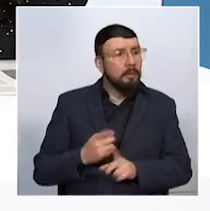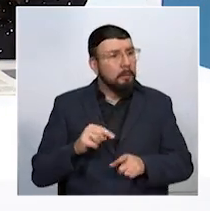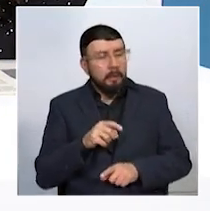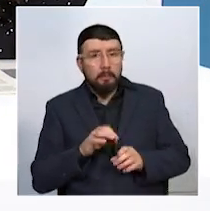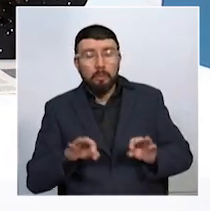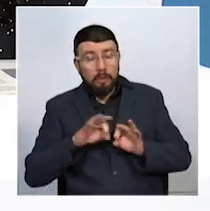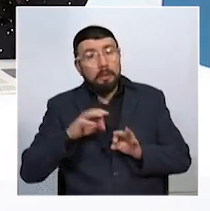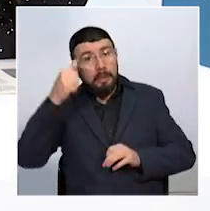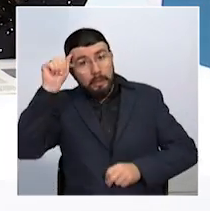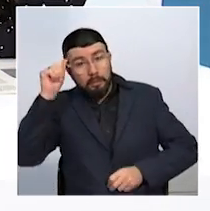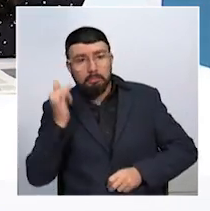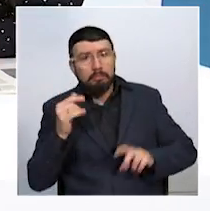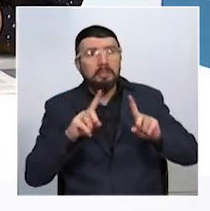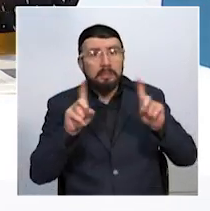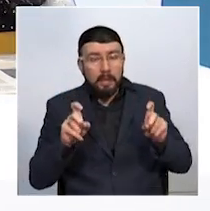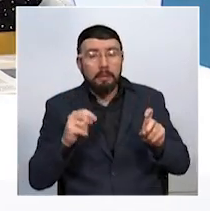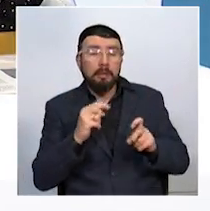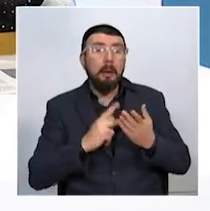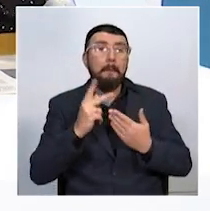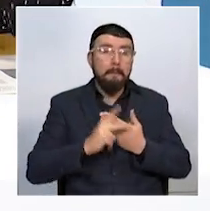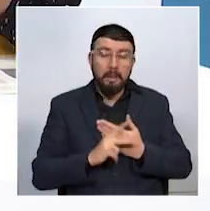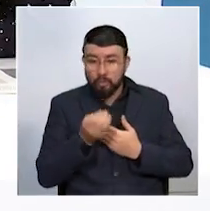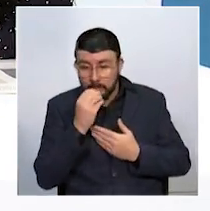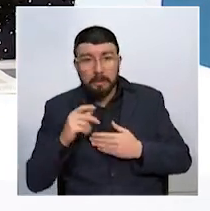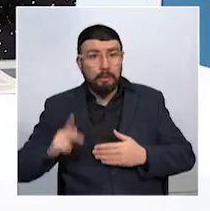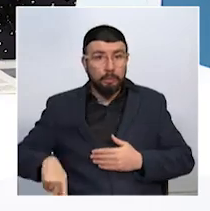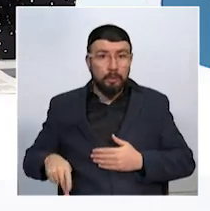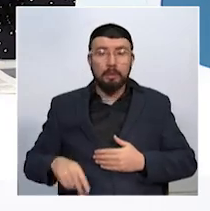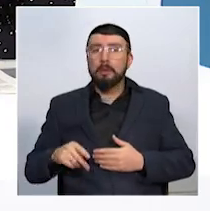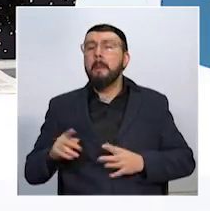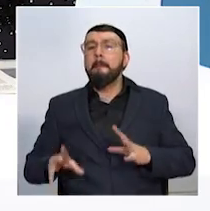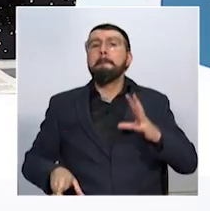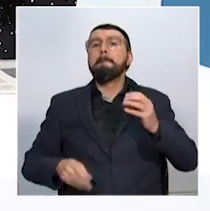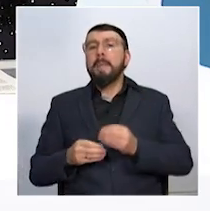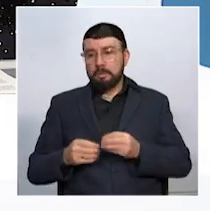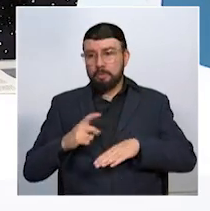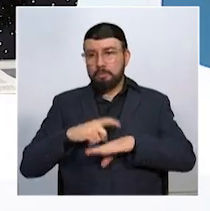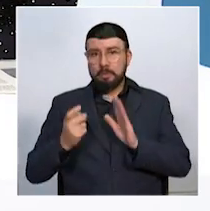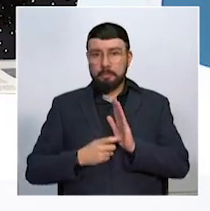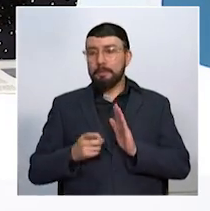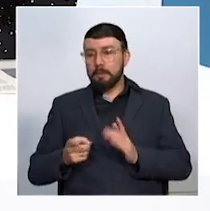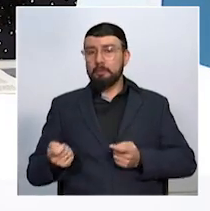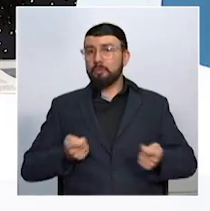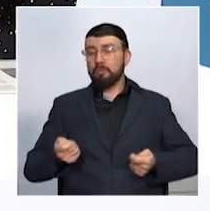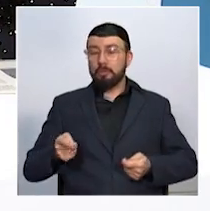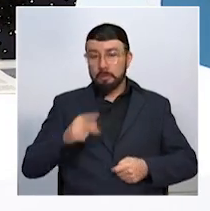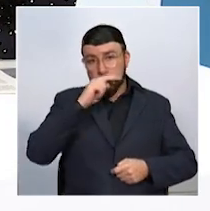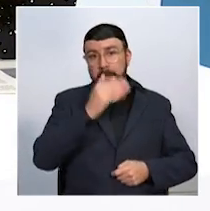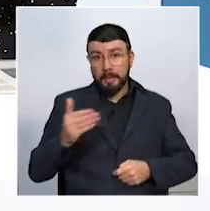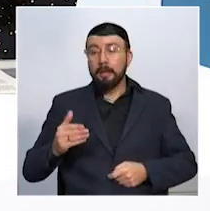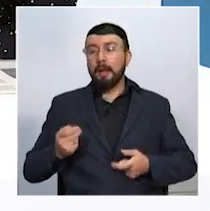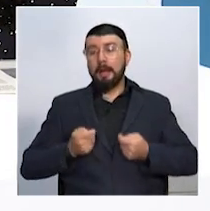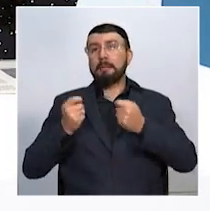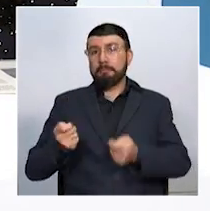cuenta, Daniela, el tema también del plan de alimentación escolar, que es otro de los complementos, otro de esos plus que se le entrega a los niños para que vayan a